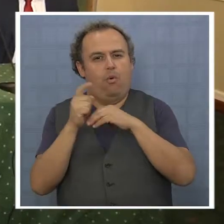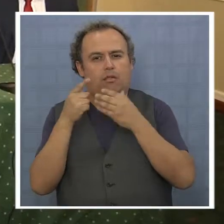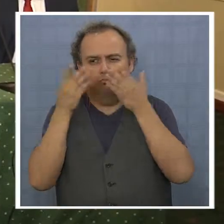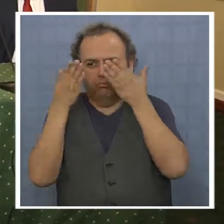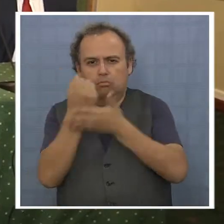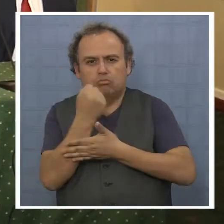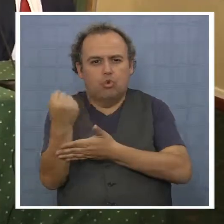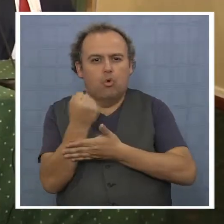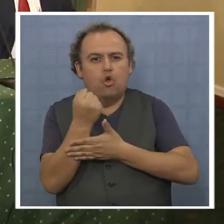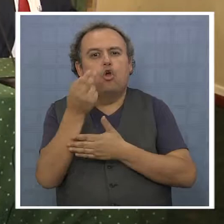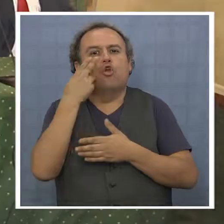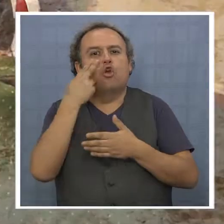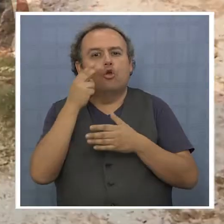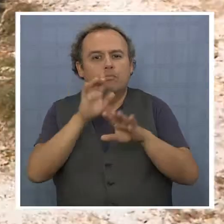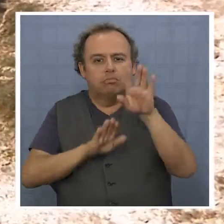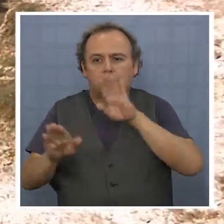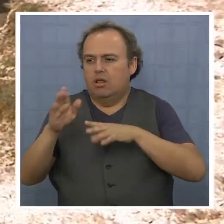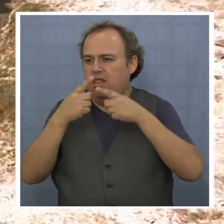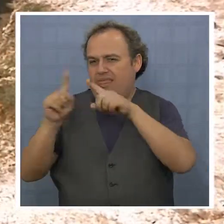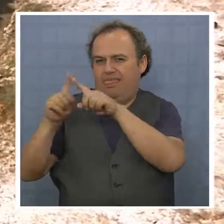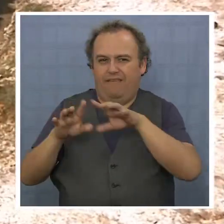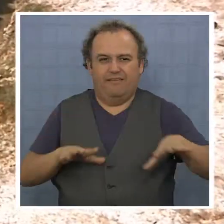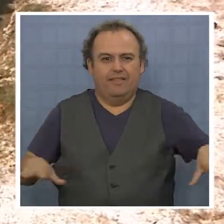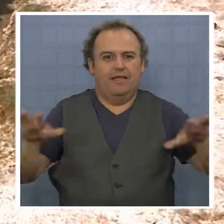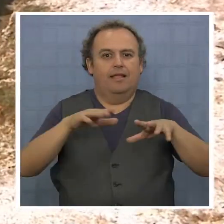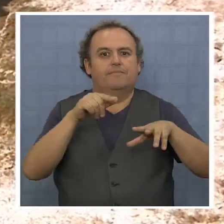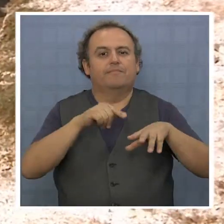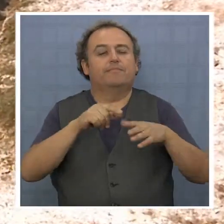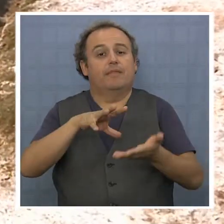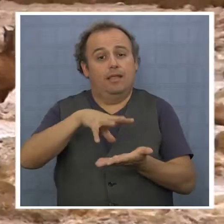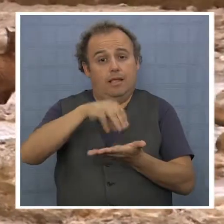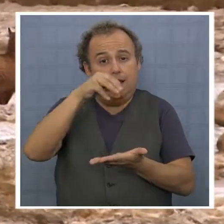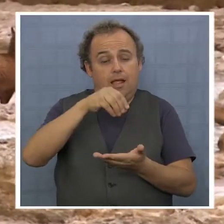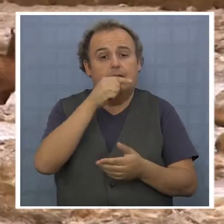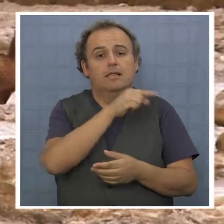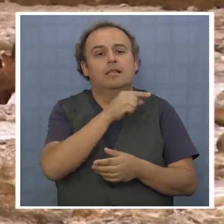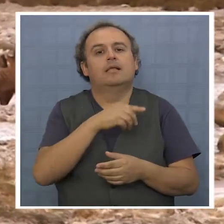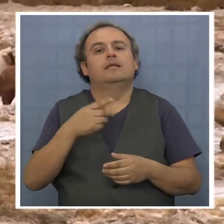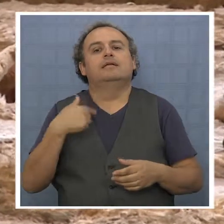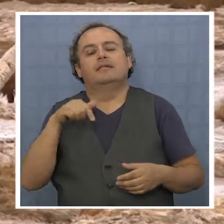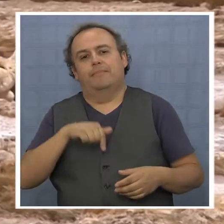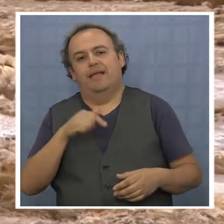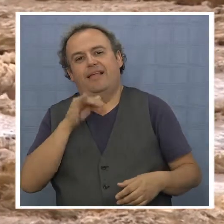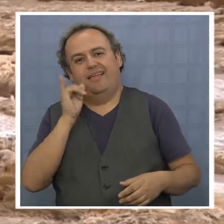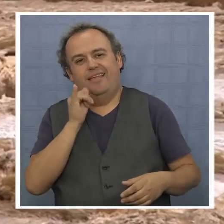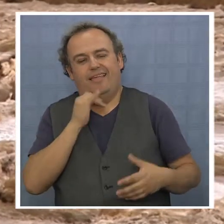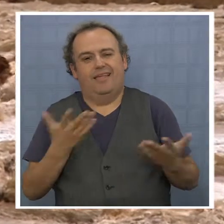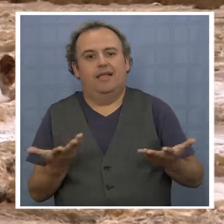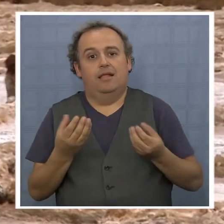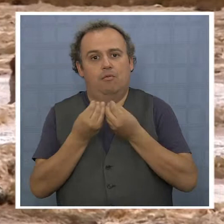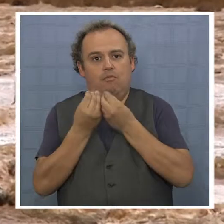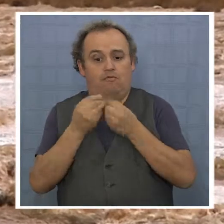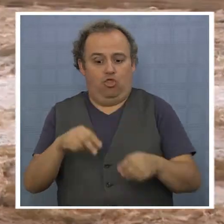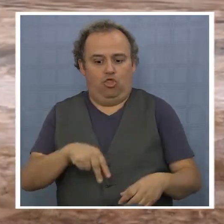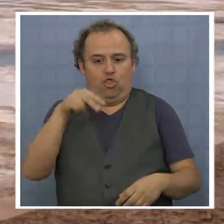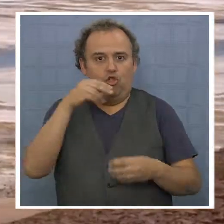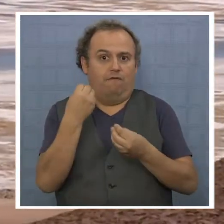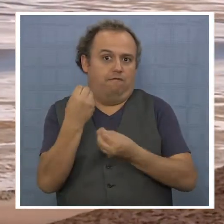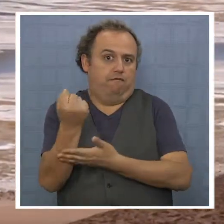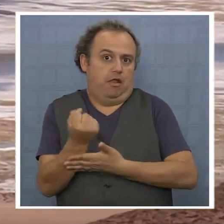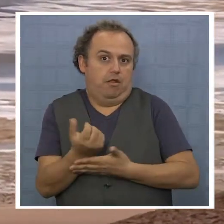conocimiento y conservación de la biodiversidad de ambas regiones, lo que significa un beneficio para el norte de Chile.